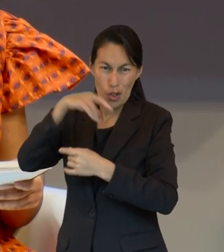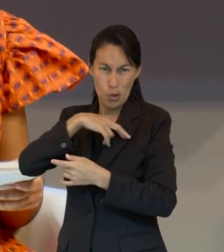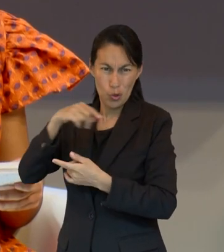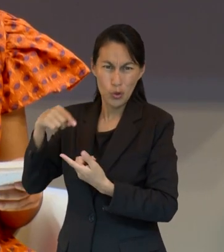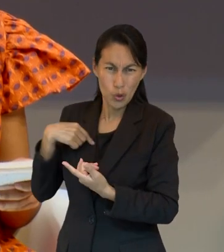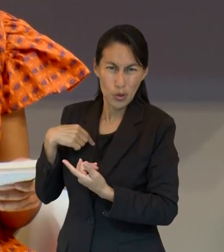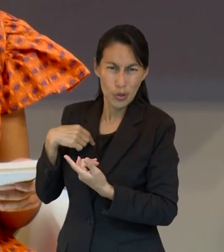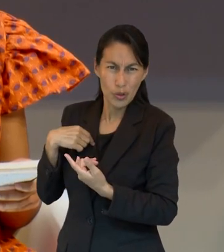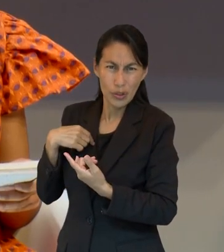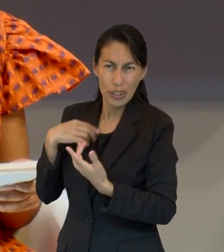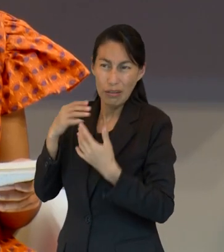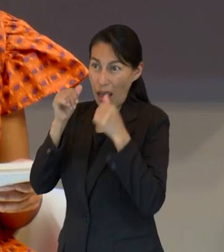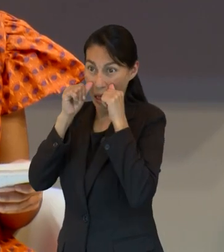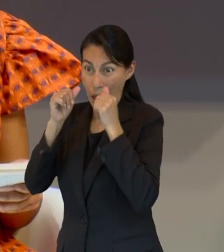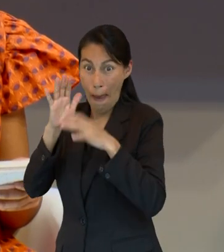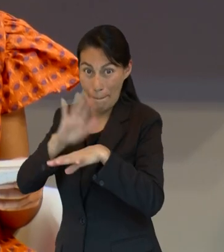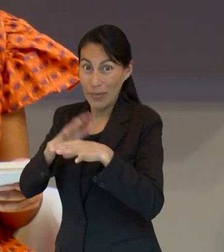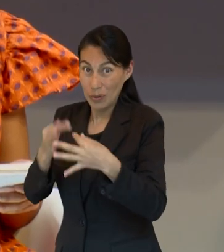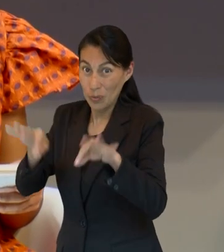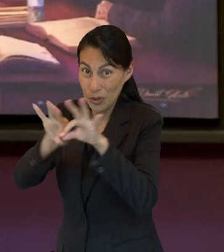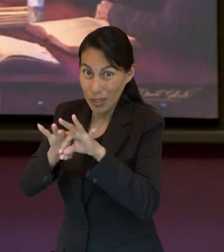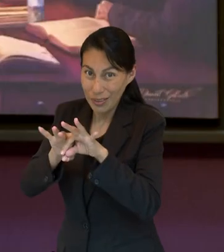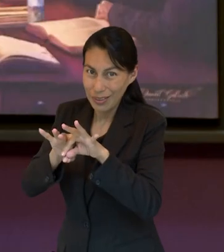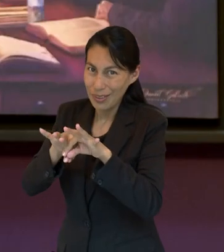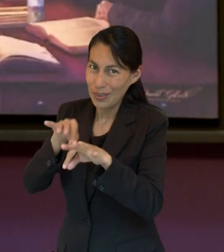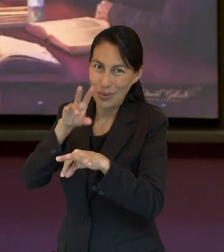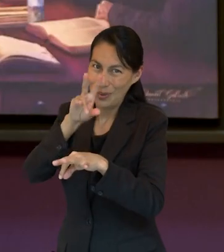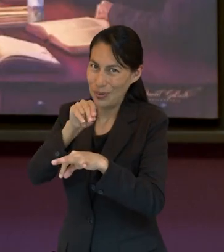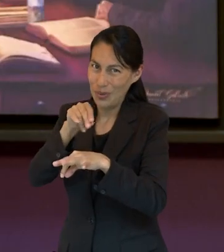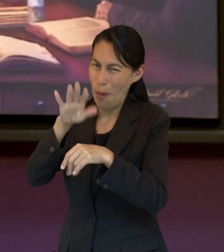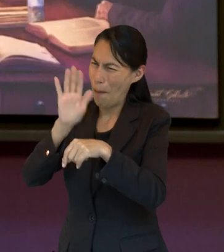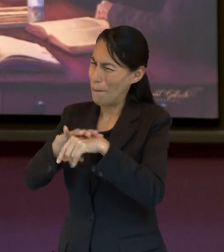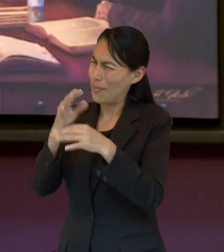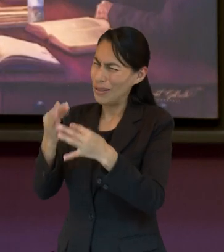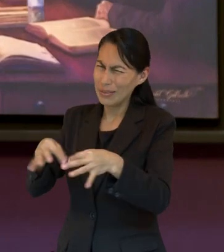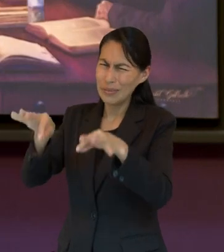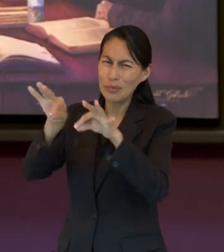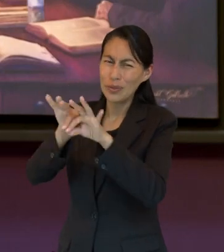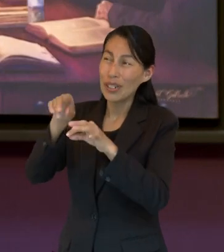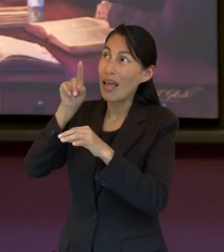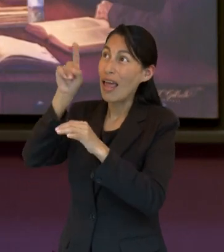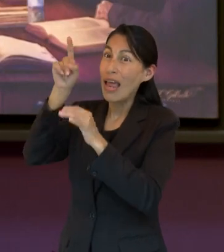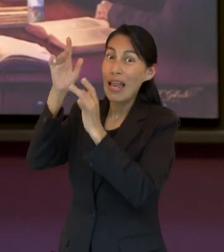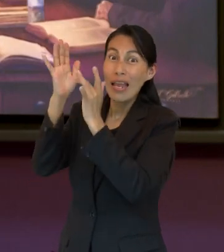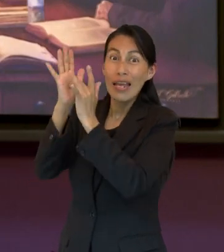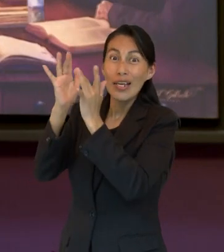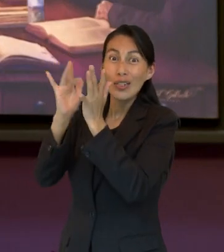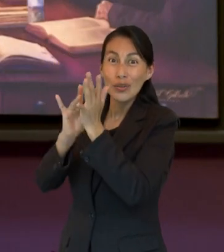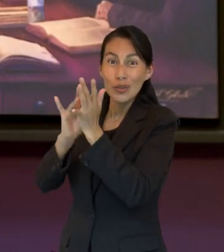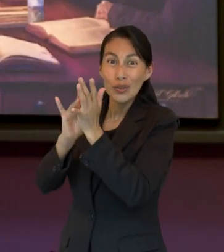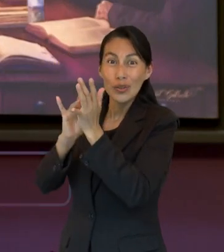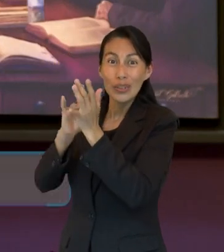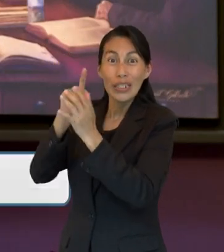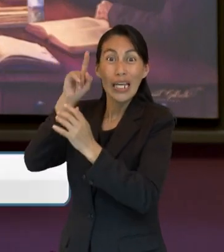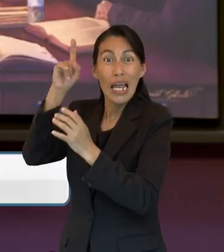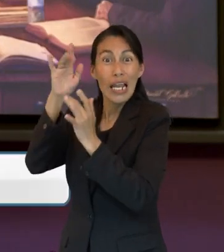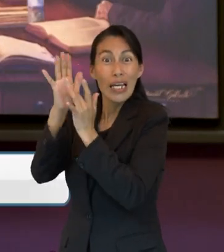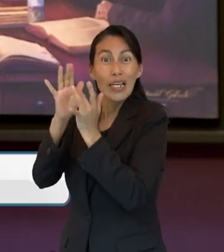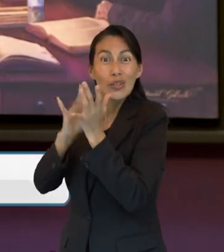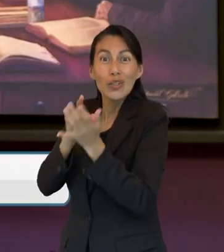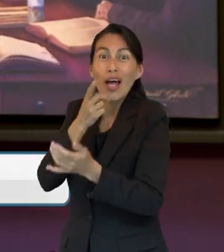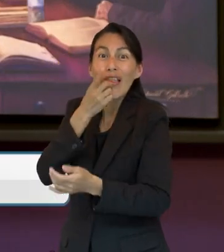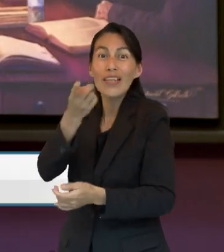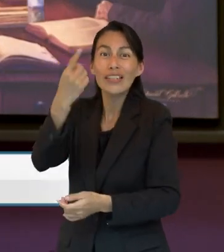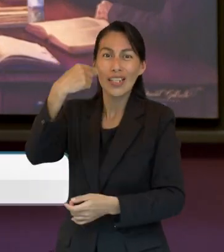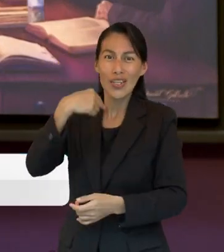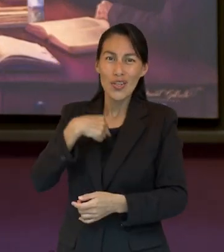centro no somos nosotros. El centro es Jesús. Jesús es el centro de esa escena. Y se describe como el